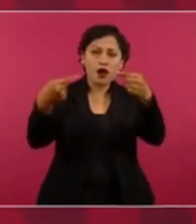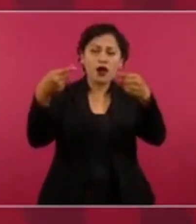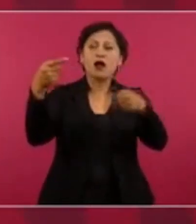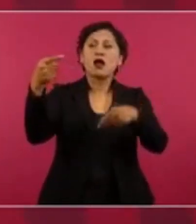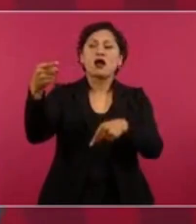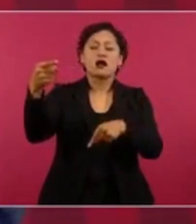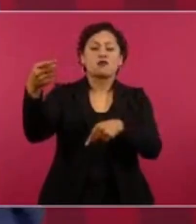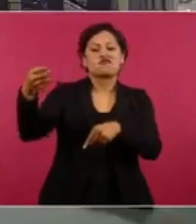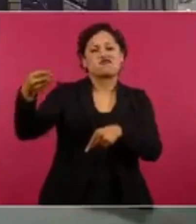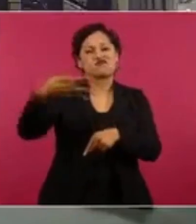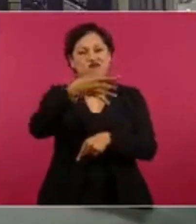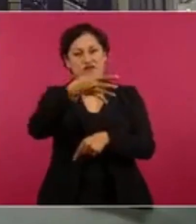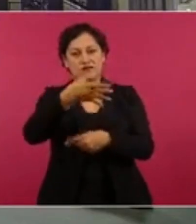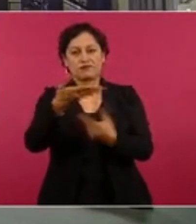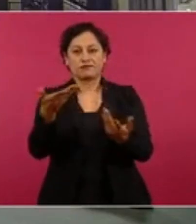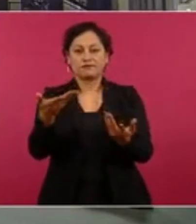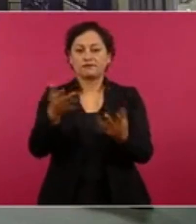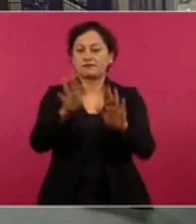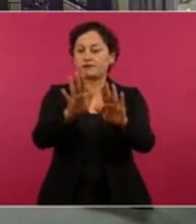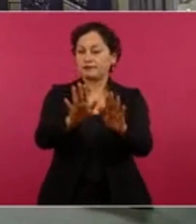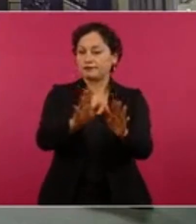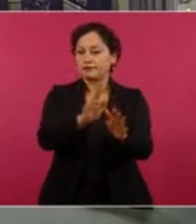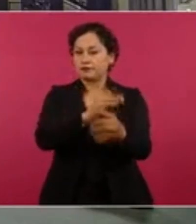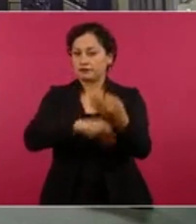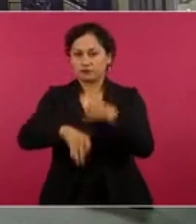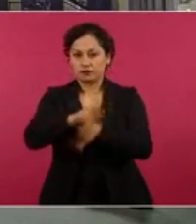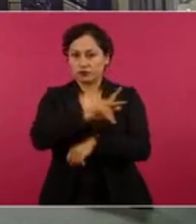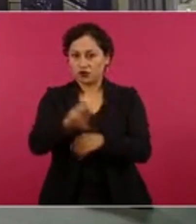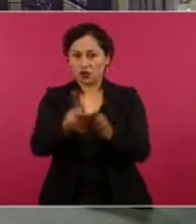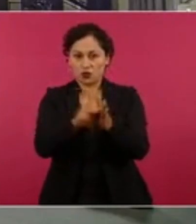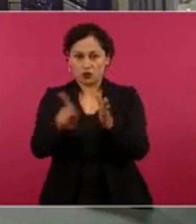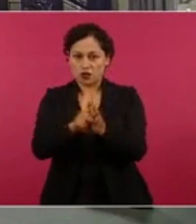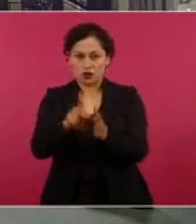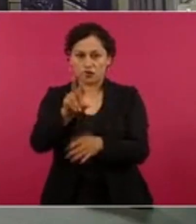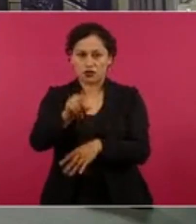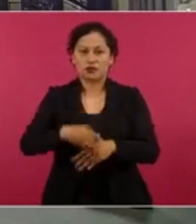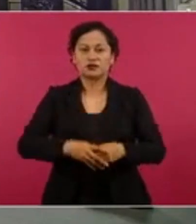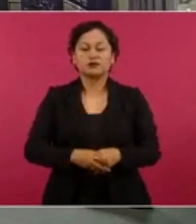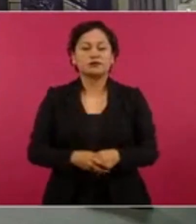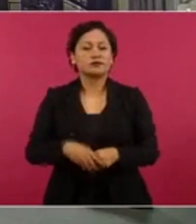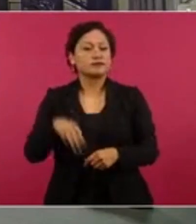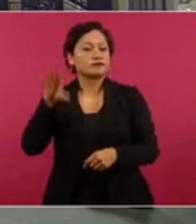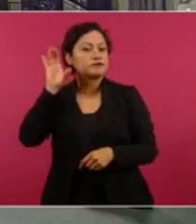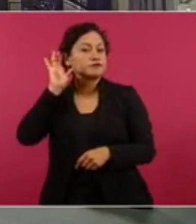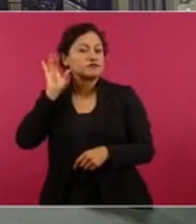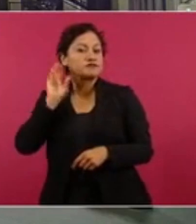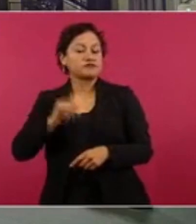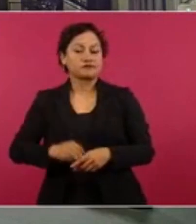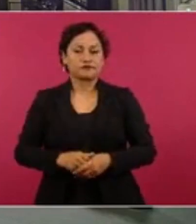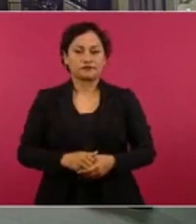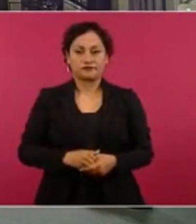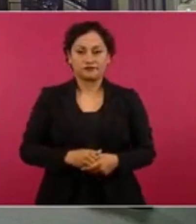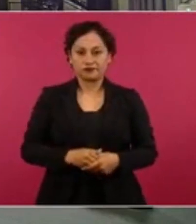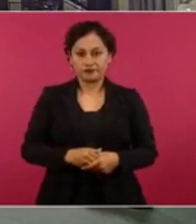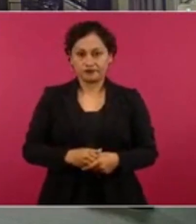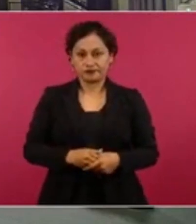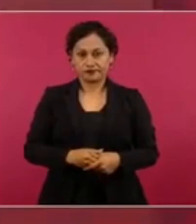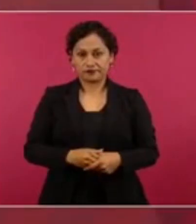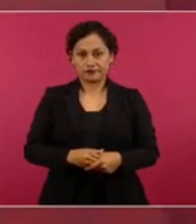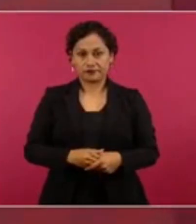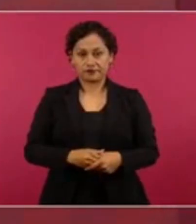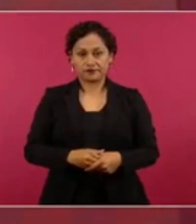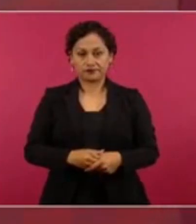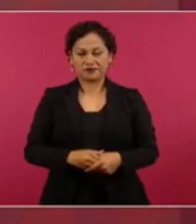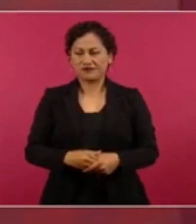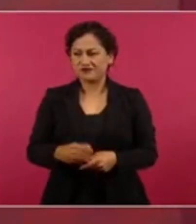hablando de todos los periodistas, desde luego. ¿Presidente, esta acción de que fueron trasladados a la zona militar es cierta, está en el informe? ¿Qué está en qué?